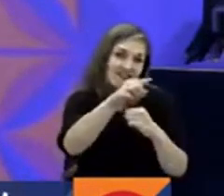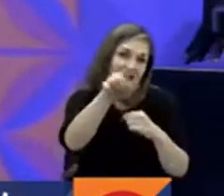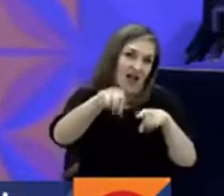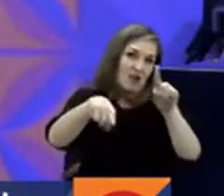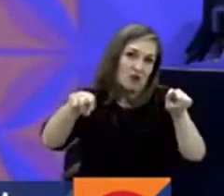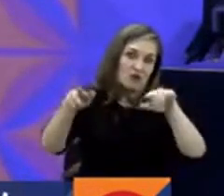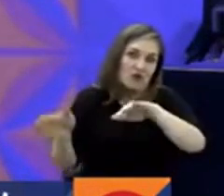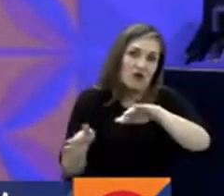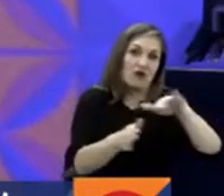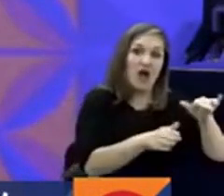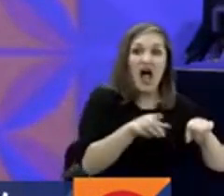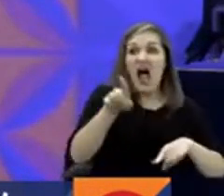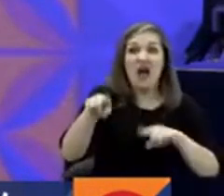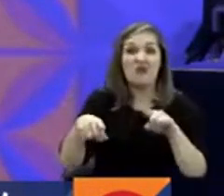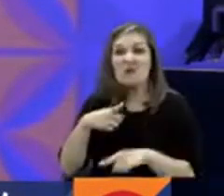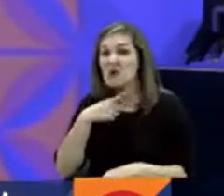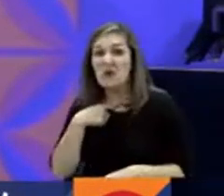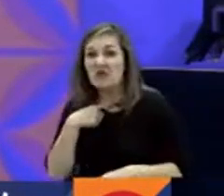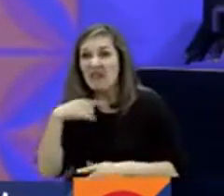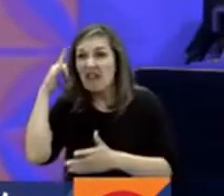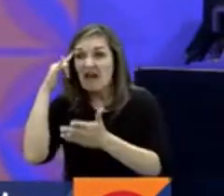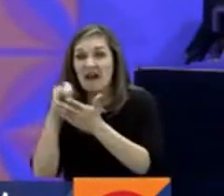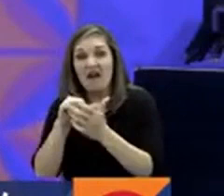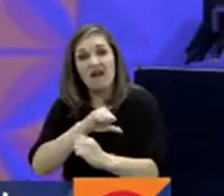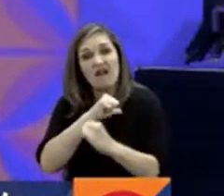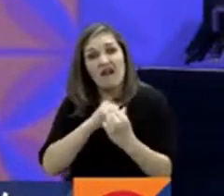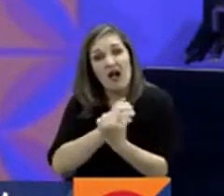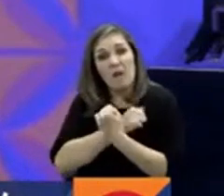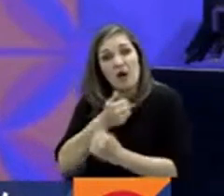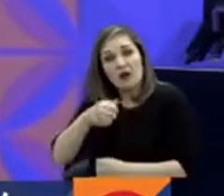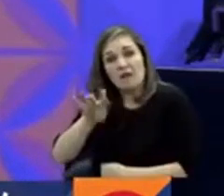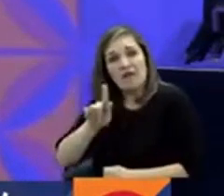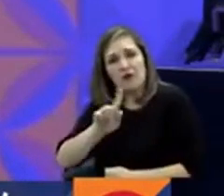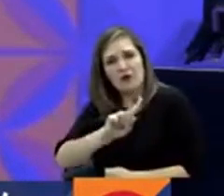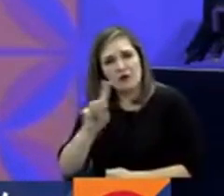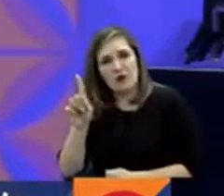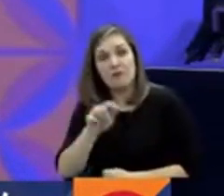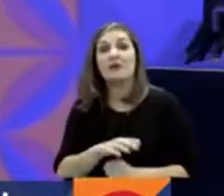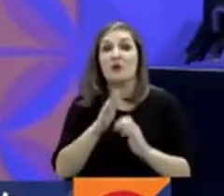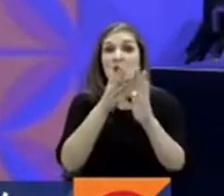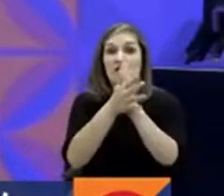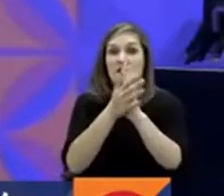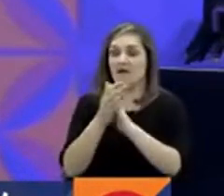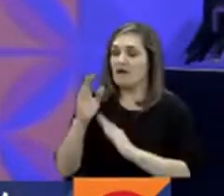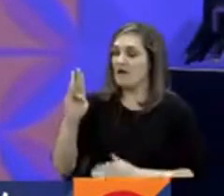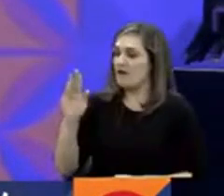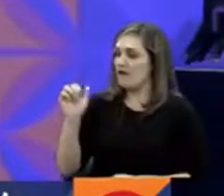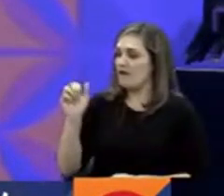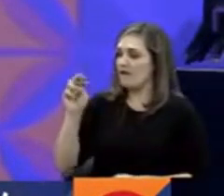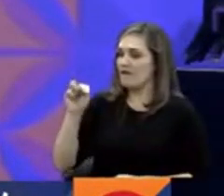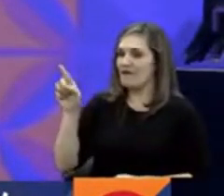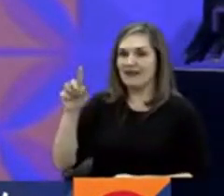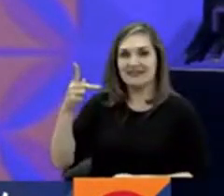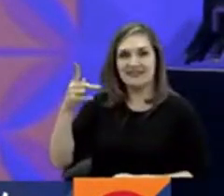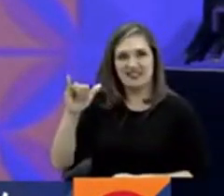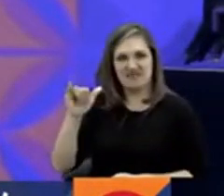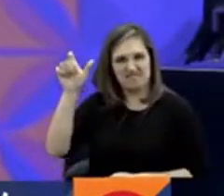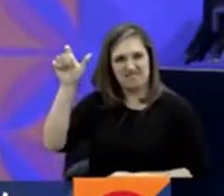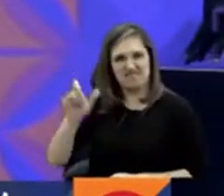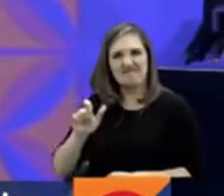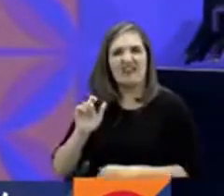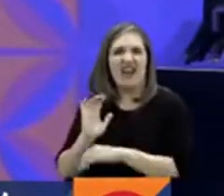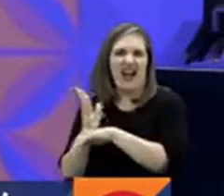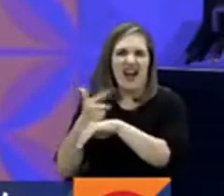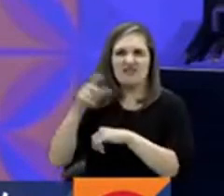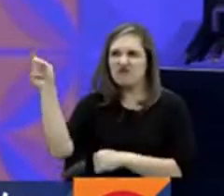hablar de San Valentín para los que no creen en San Valentín. Resulta que Banksy, el artista callejero, que además es disidente